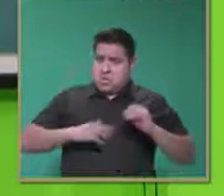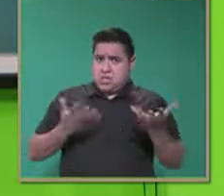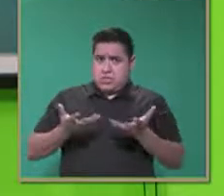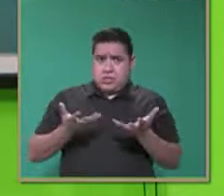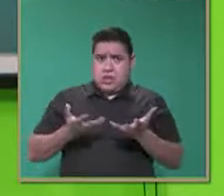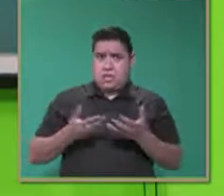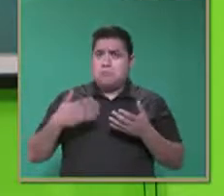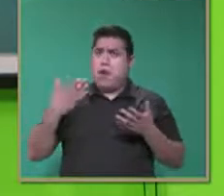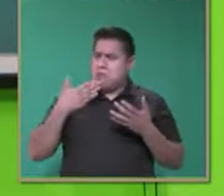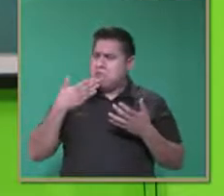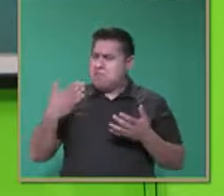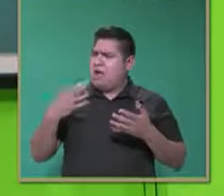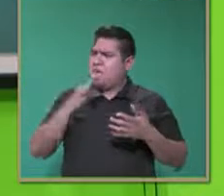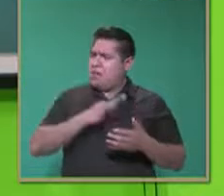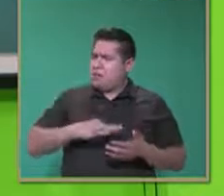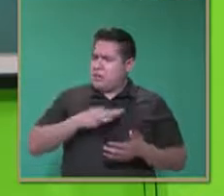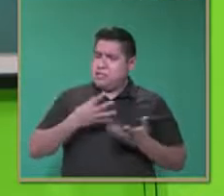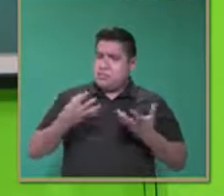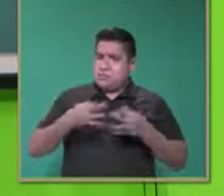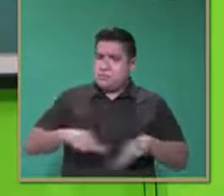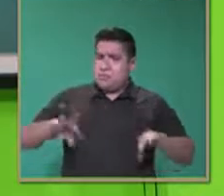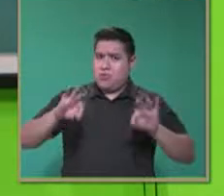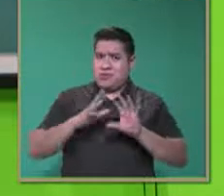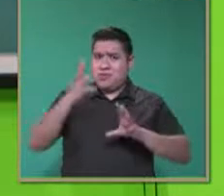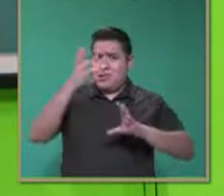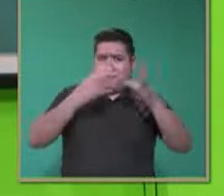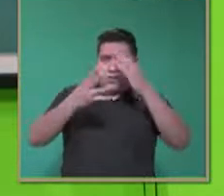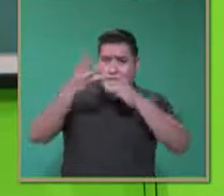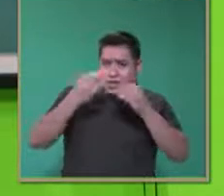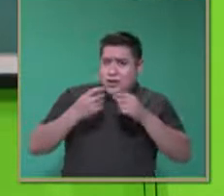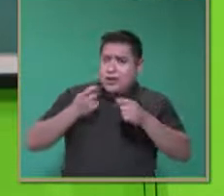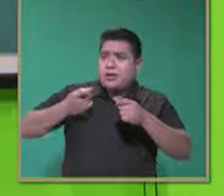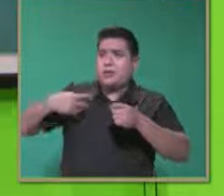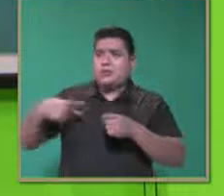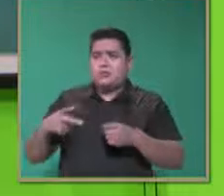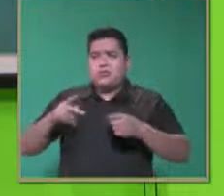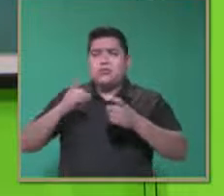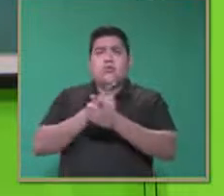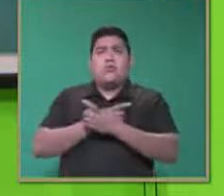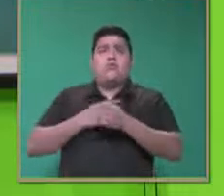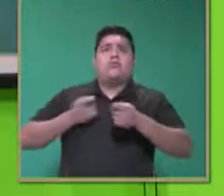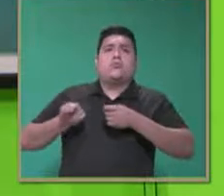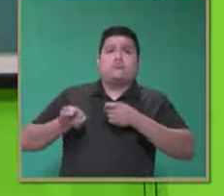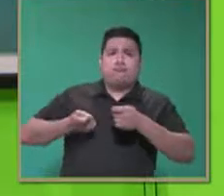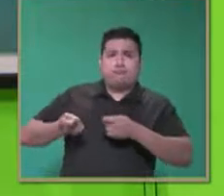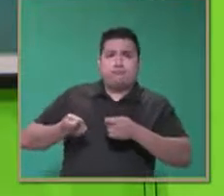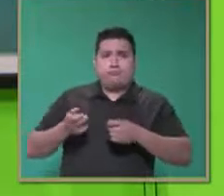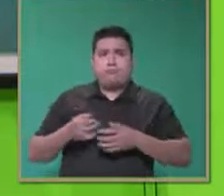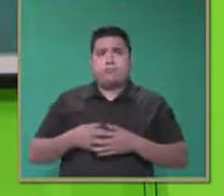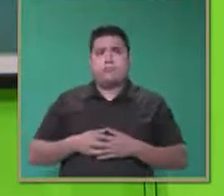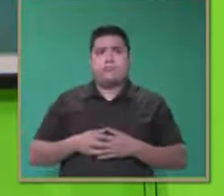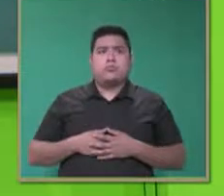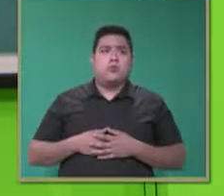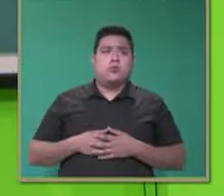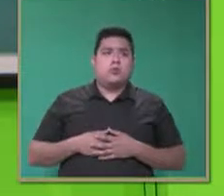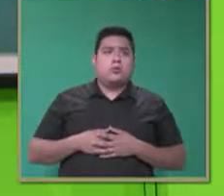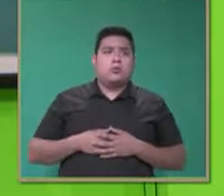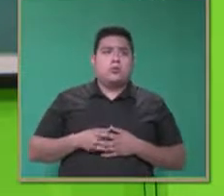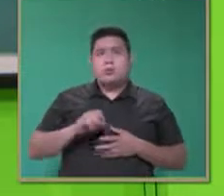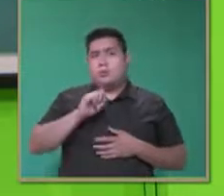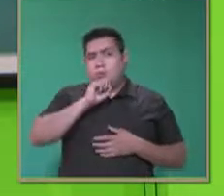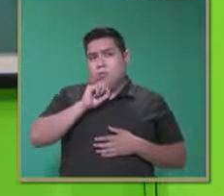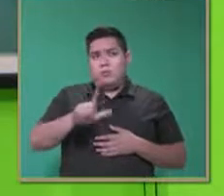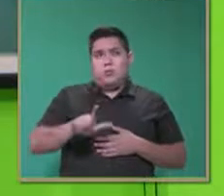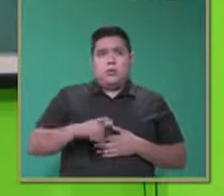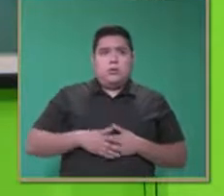no sabían. Tenemos que ir aprendiendo, ir regulando estos aprendizajes y este desarrollo. Además,